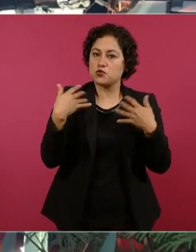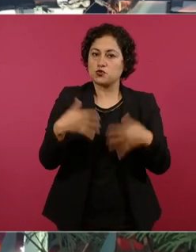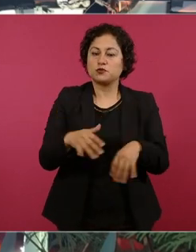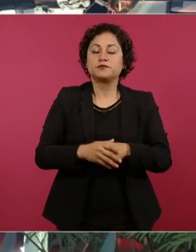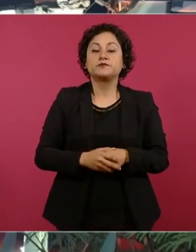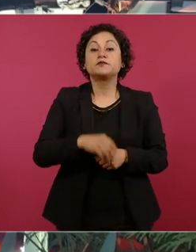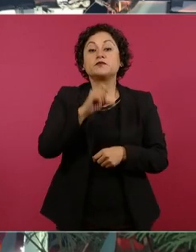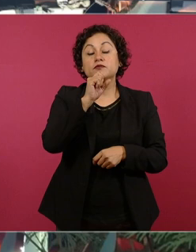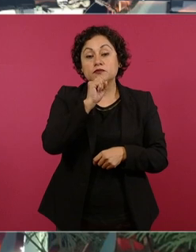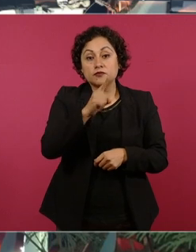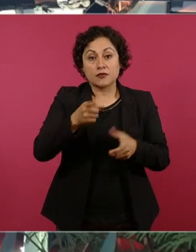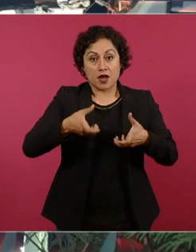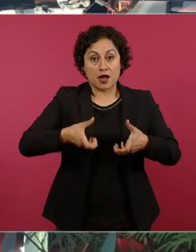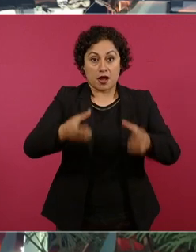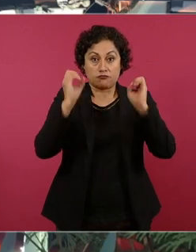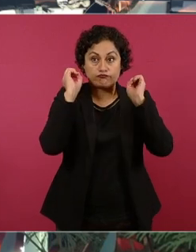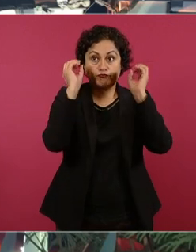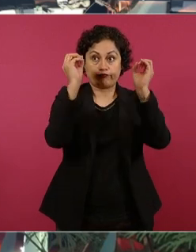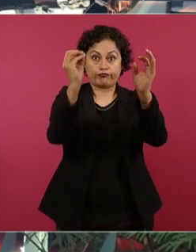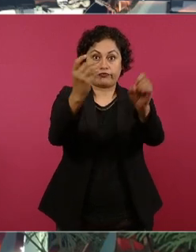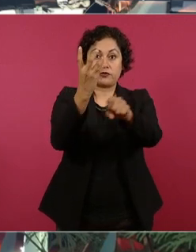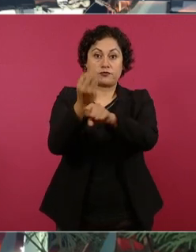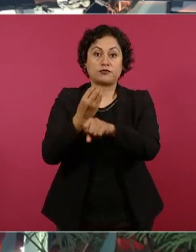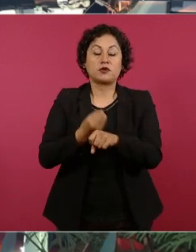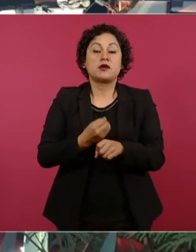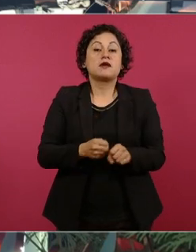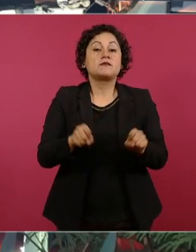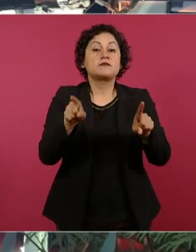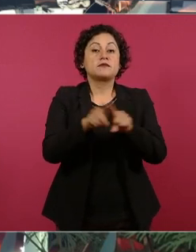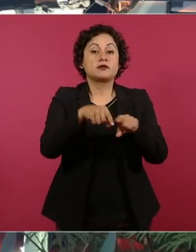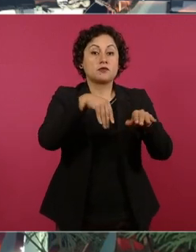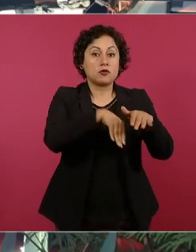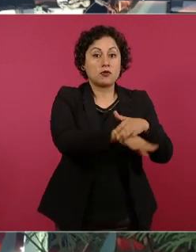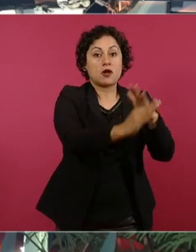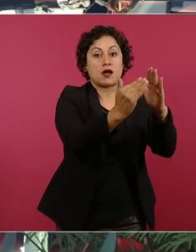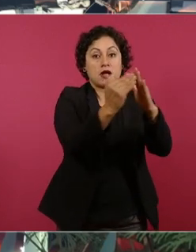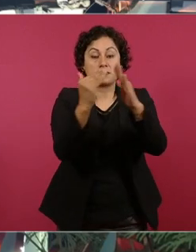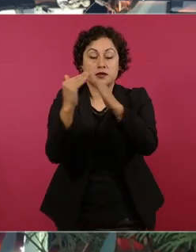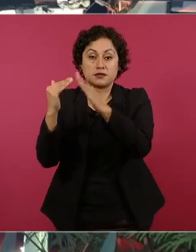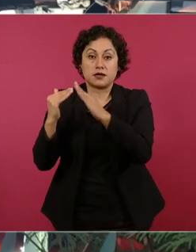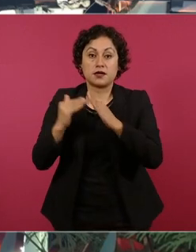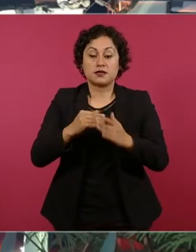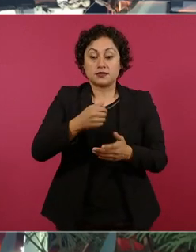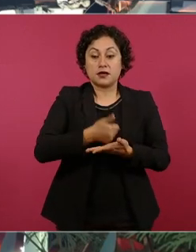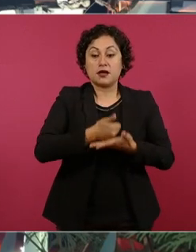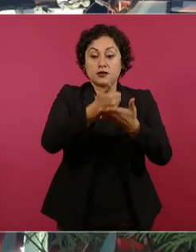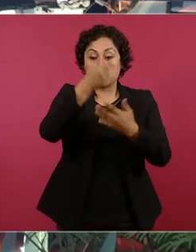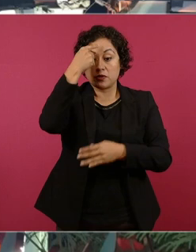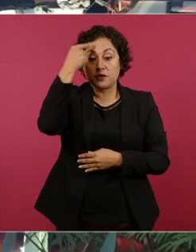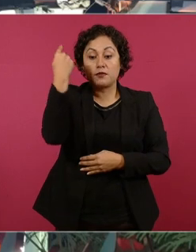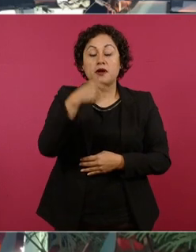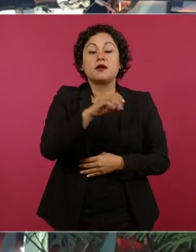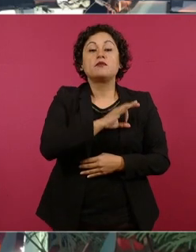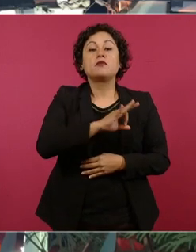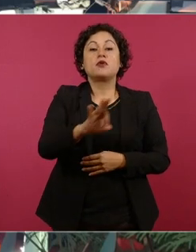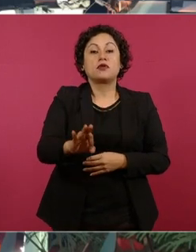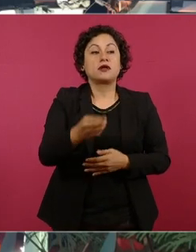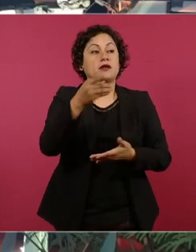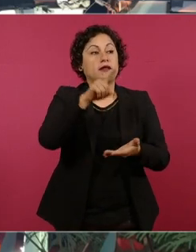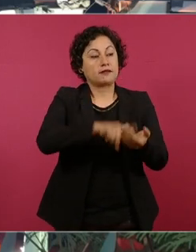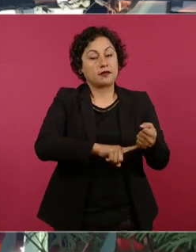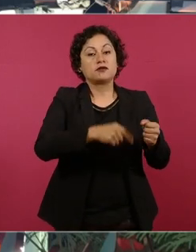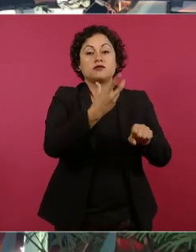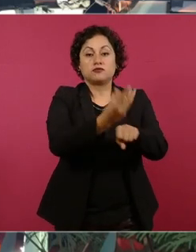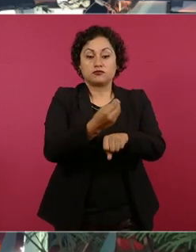para realizar un recorrido casa por casa y restituir el suministro eléctrico en las viviendas. Se invirtieron